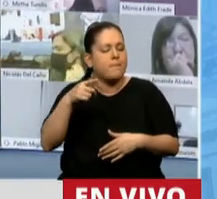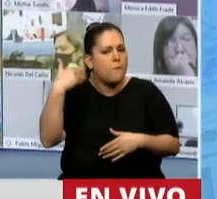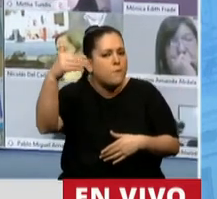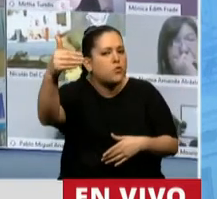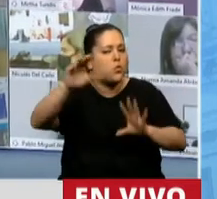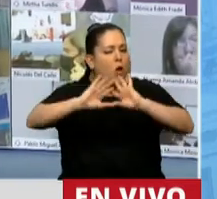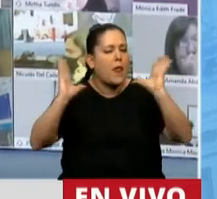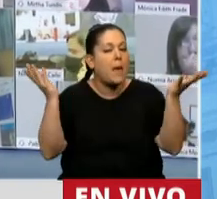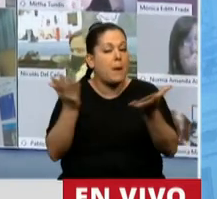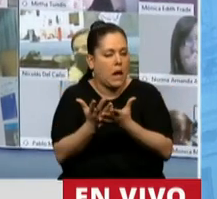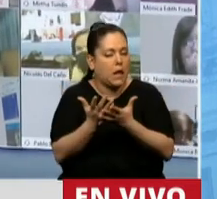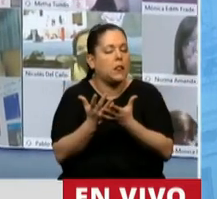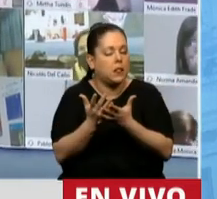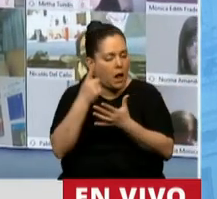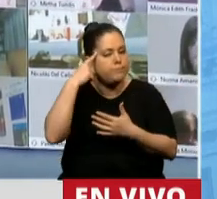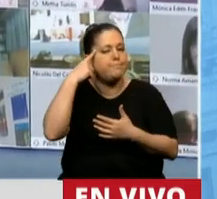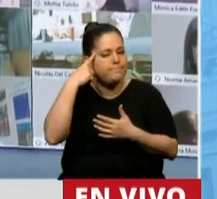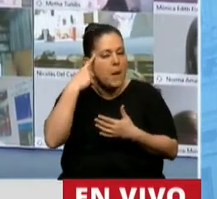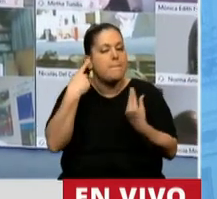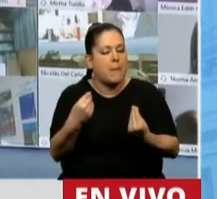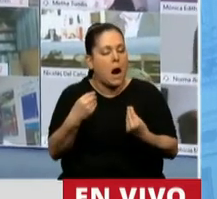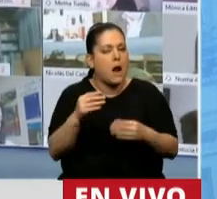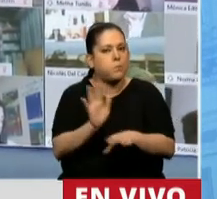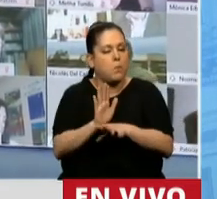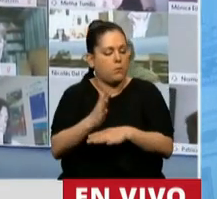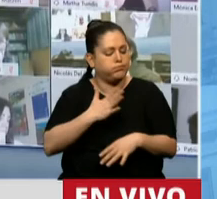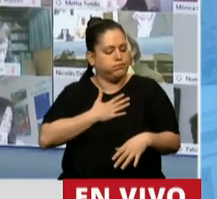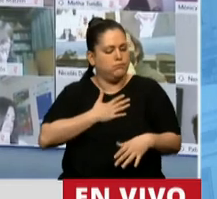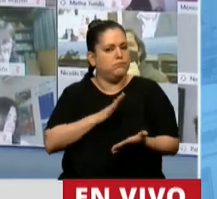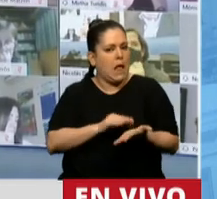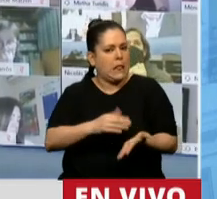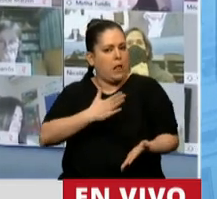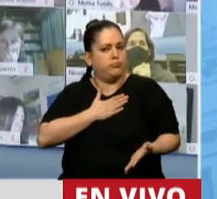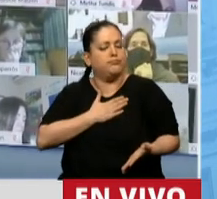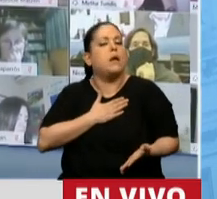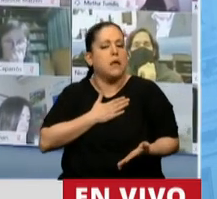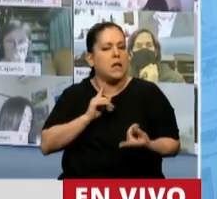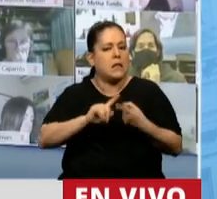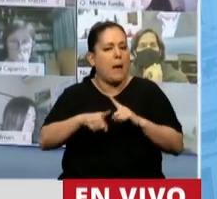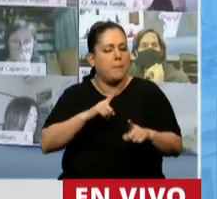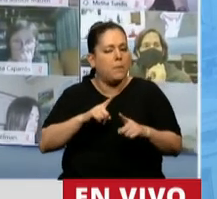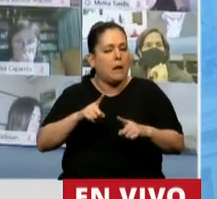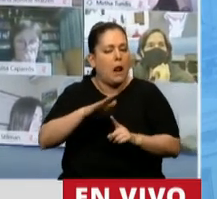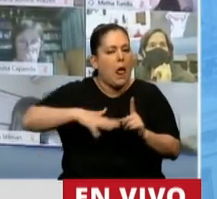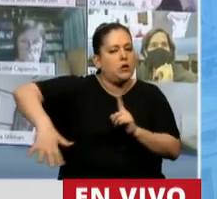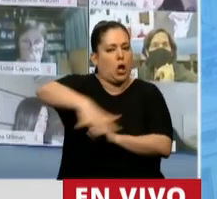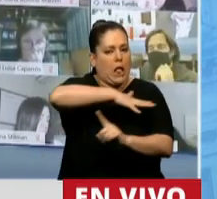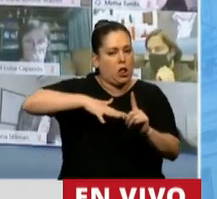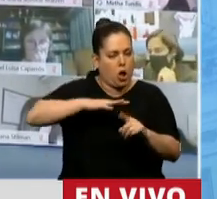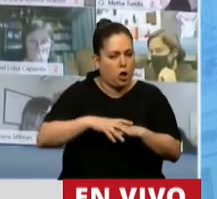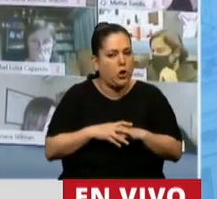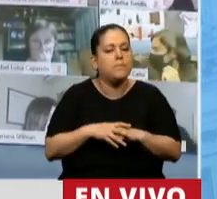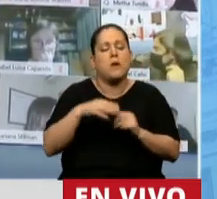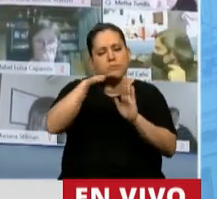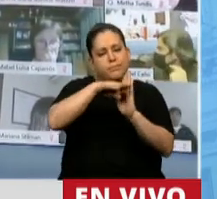del planeta, creando nuevos sentidos de pertenencia y vinculación con el entorno. Por las razones